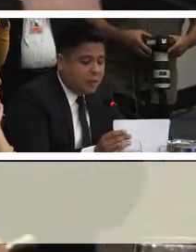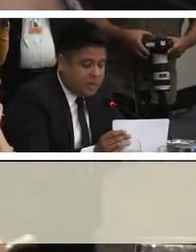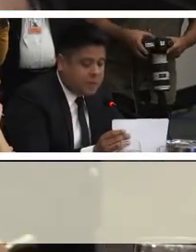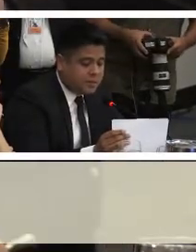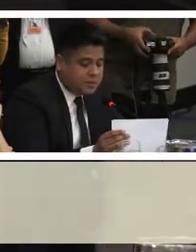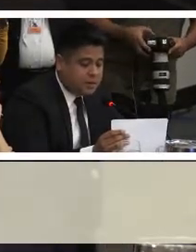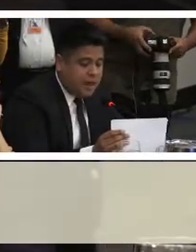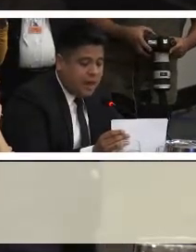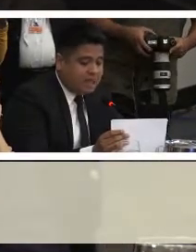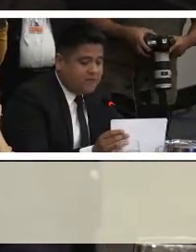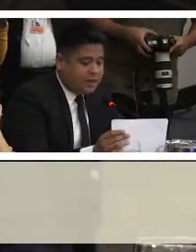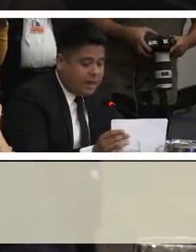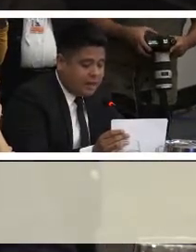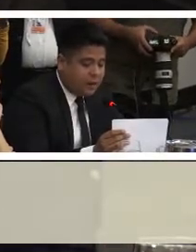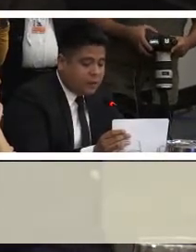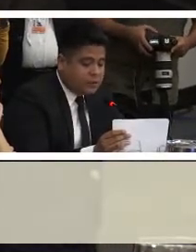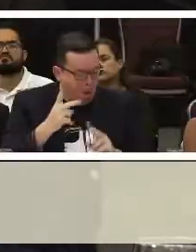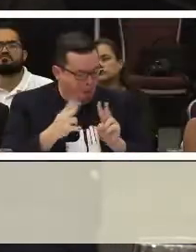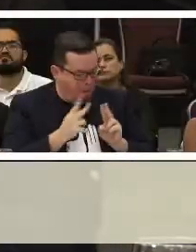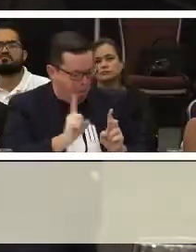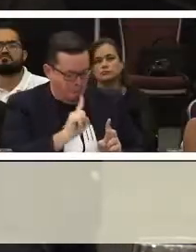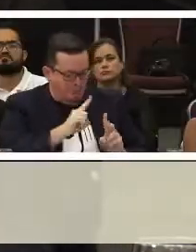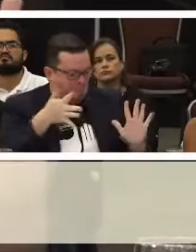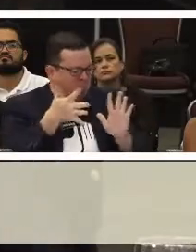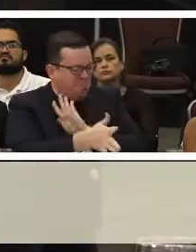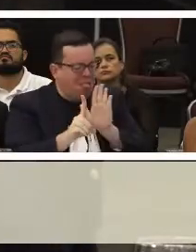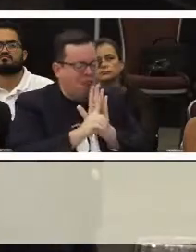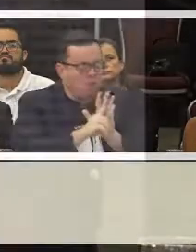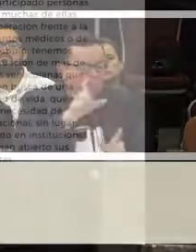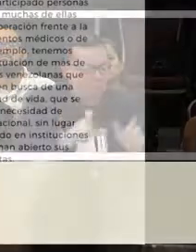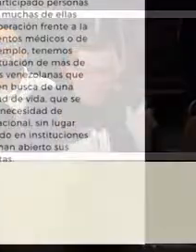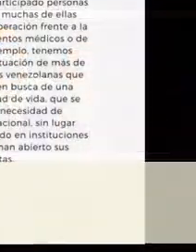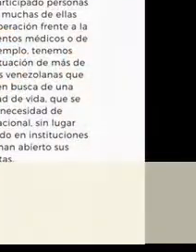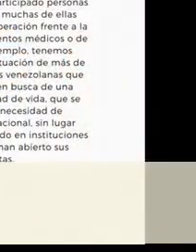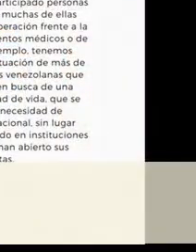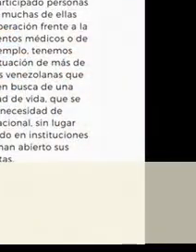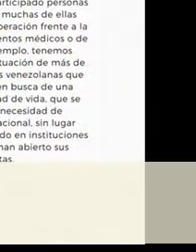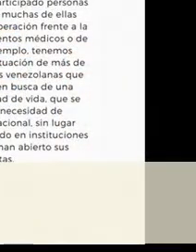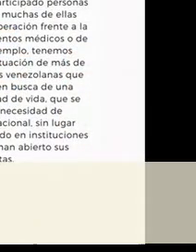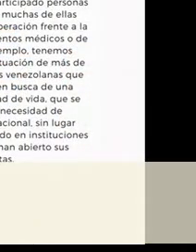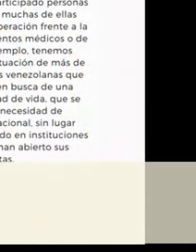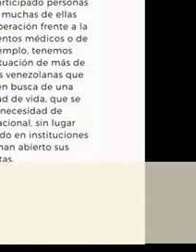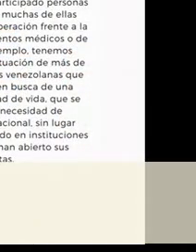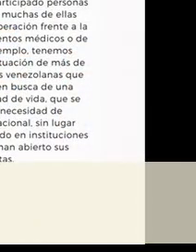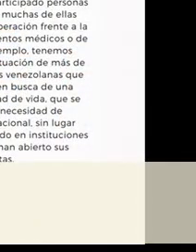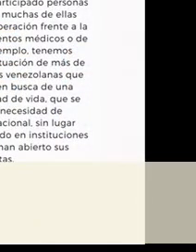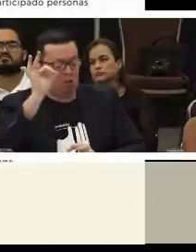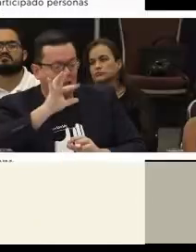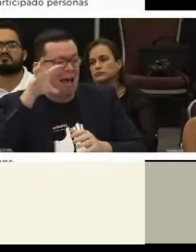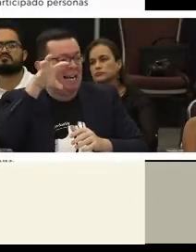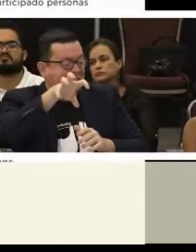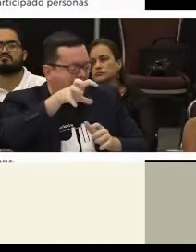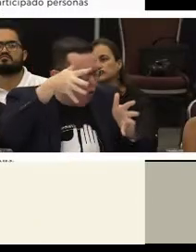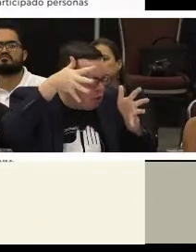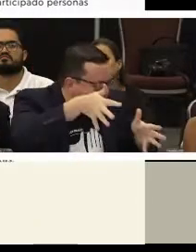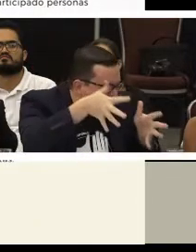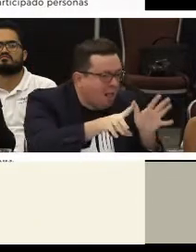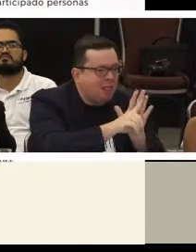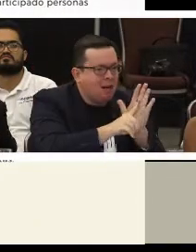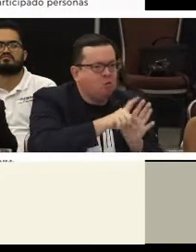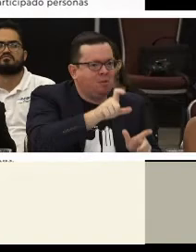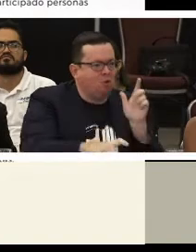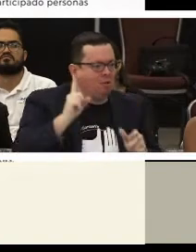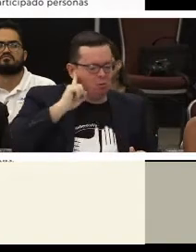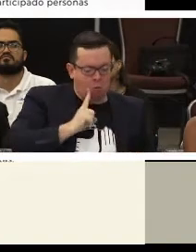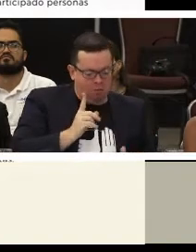deficiencias auditivas en diferentes estados, en lo cual la situación es preocupante. A pesar de que muchas veces se nos niega el acceso a las mismas